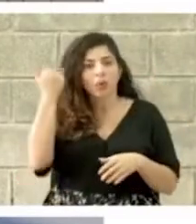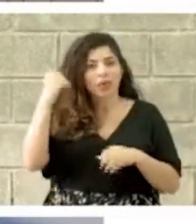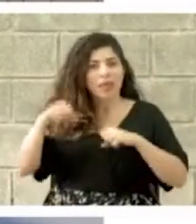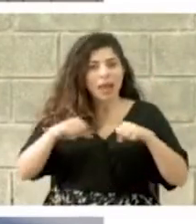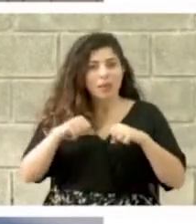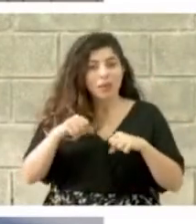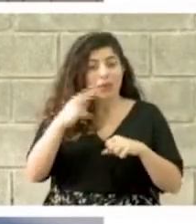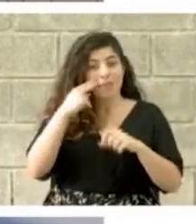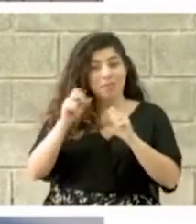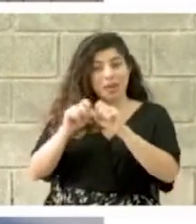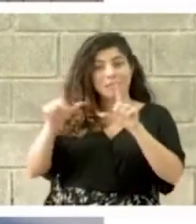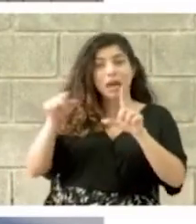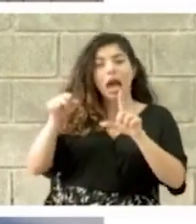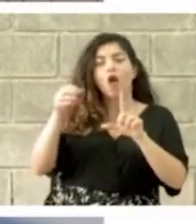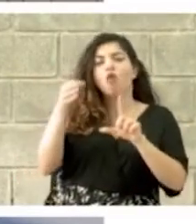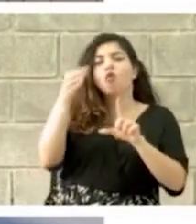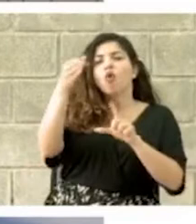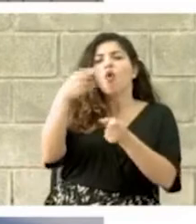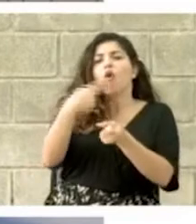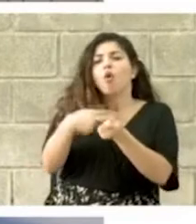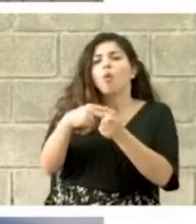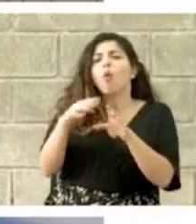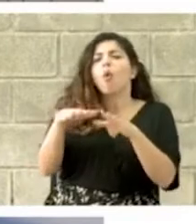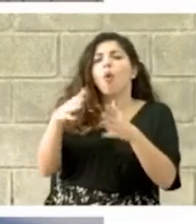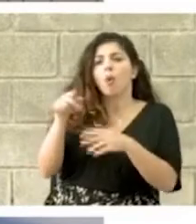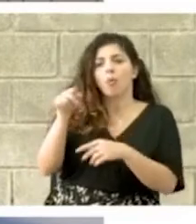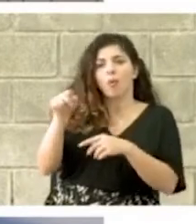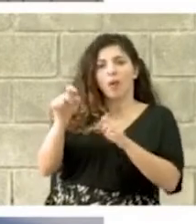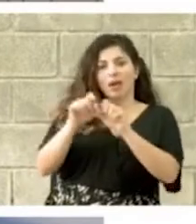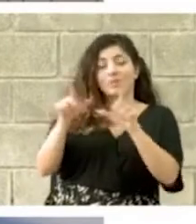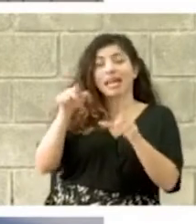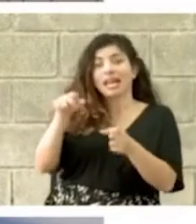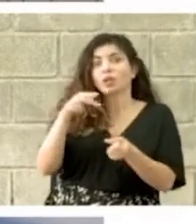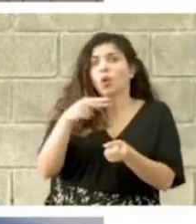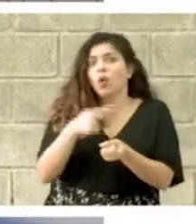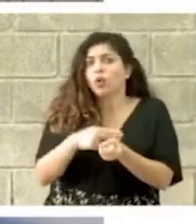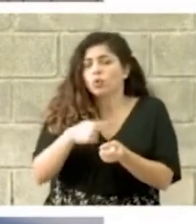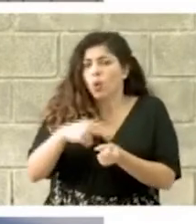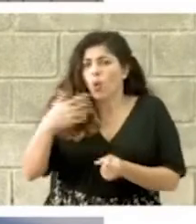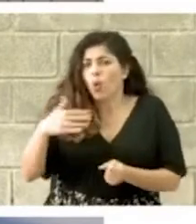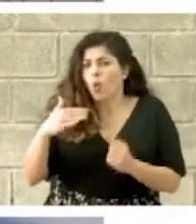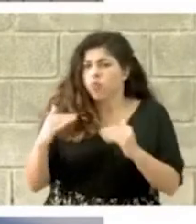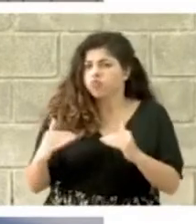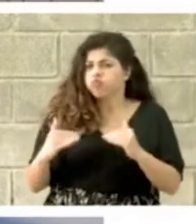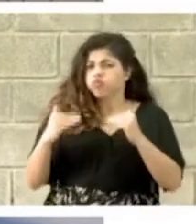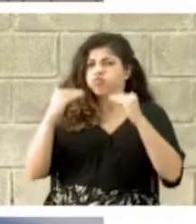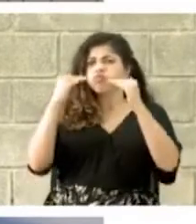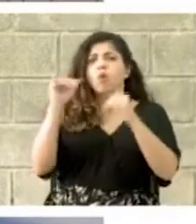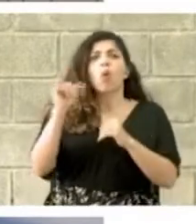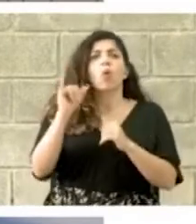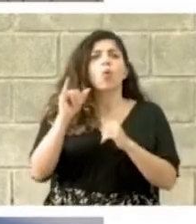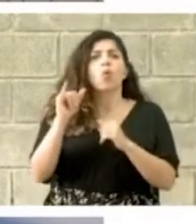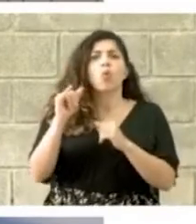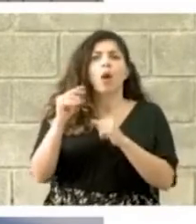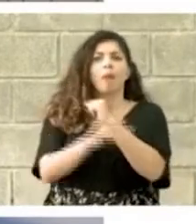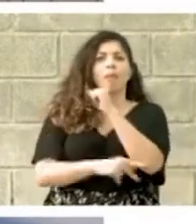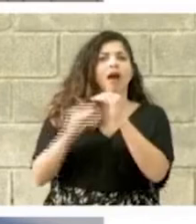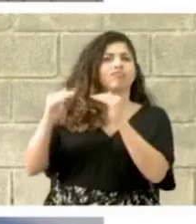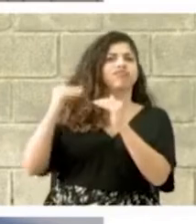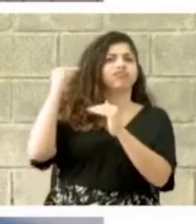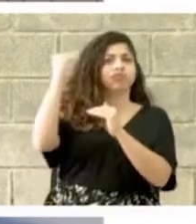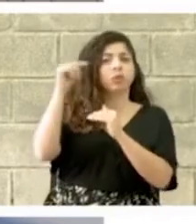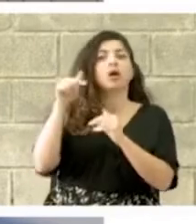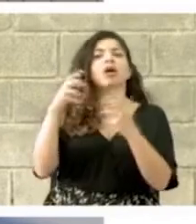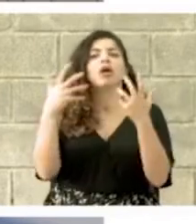de cómo se va a ver este hospital. Es un hospital realmente de primer mundo. Amigable con el